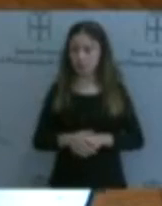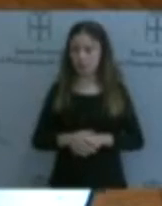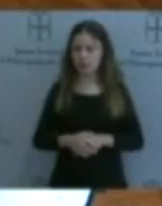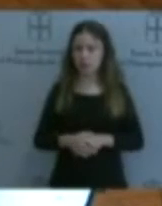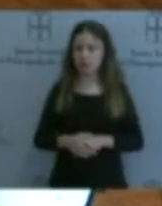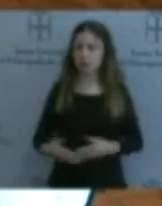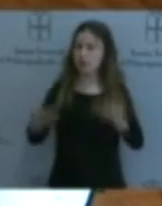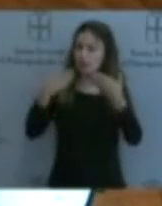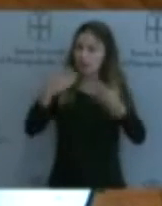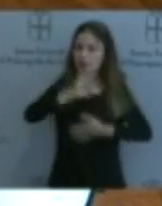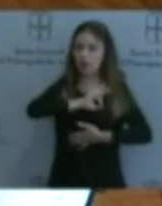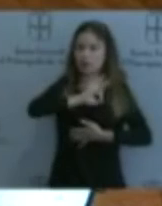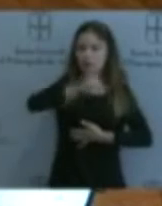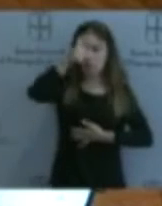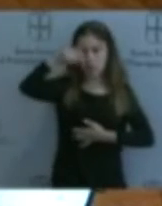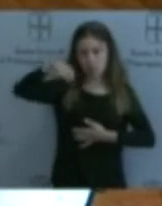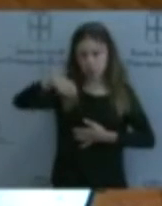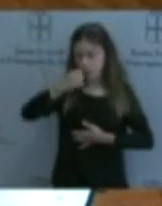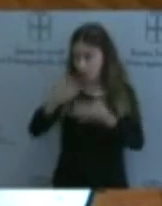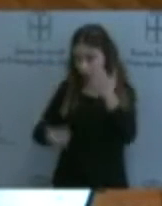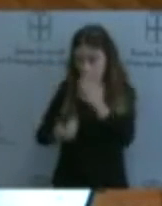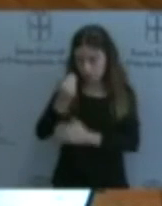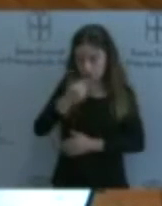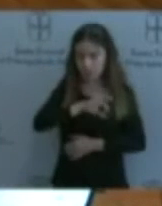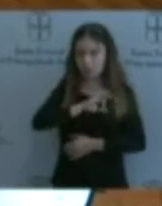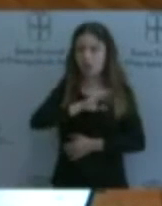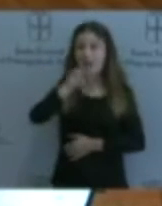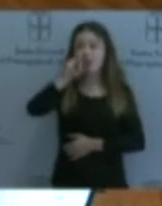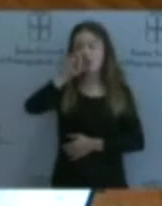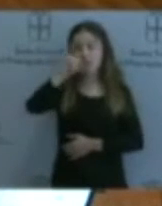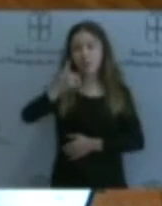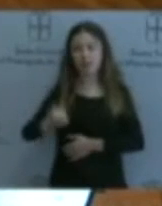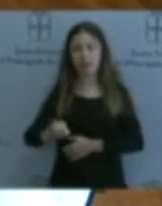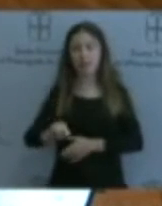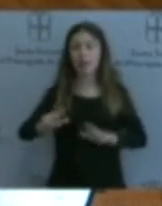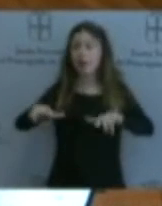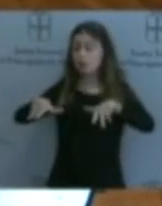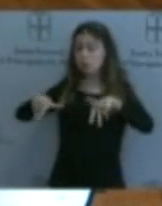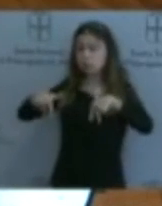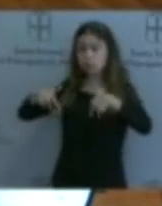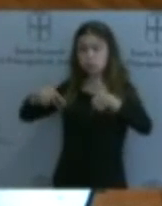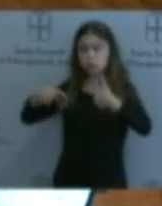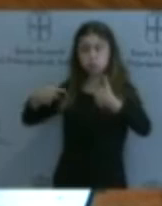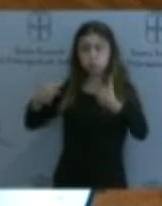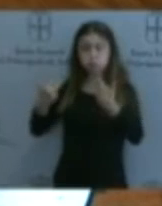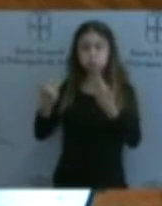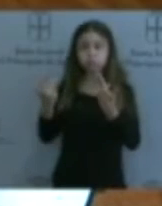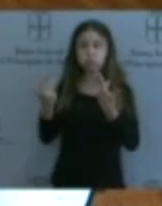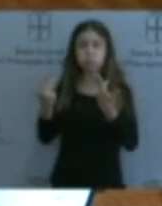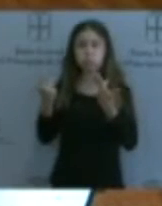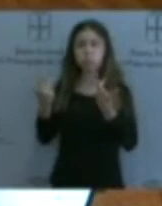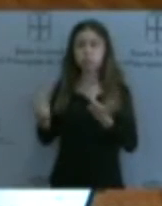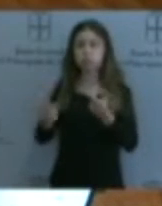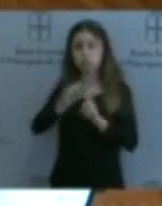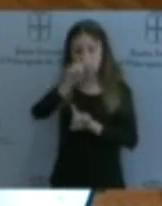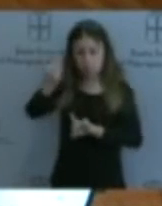Señora Rodríguez, permítame antes de nada señalarle en respuesta a su pregunta que es importante indicar que la compañía Durofelguera